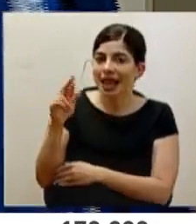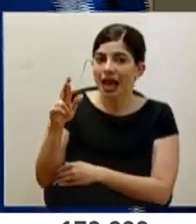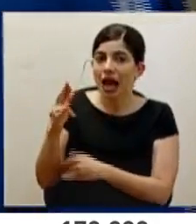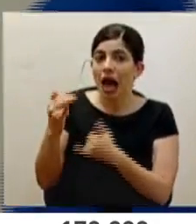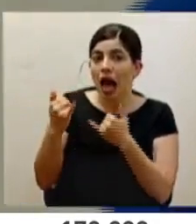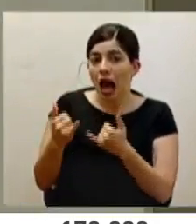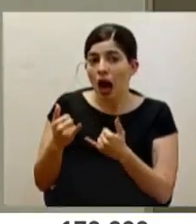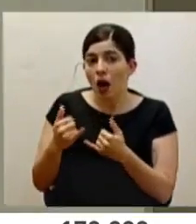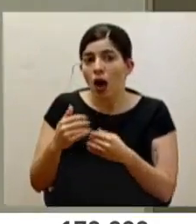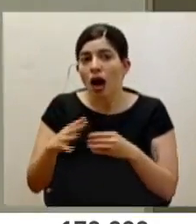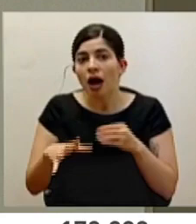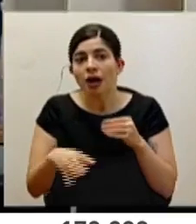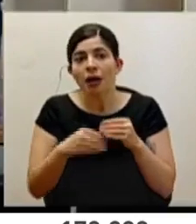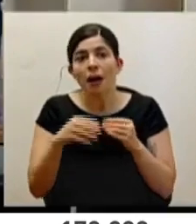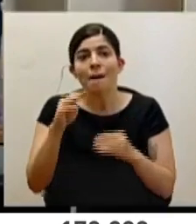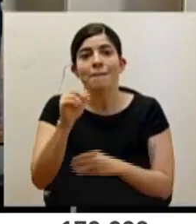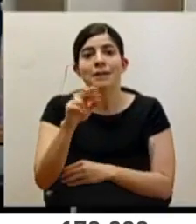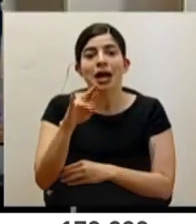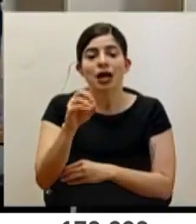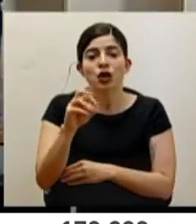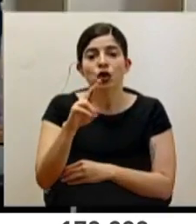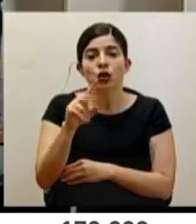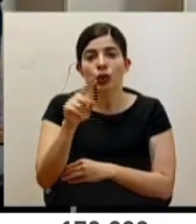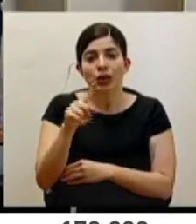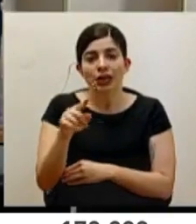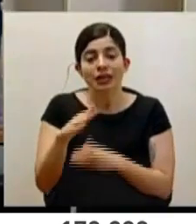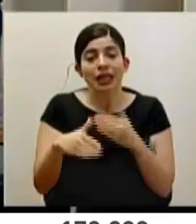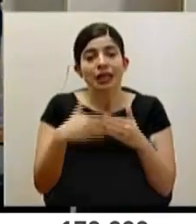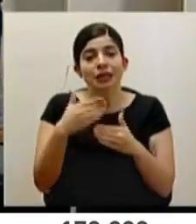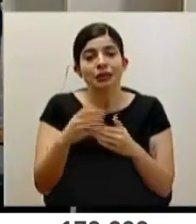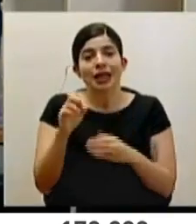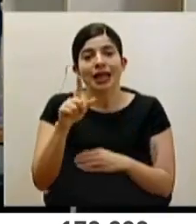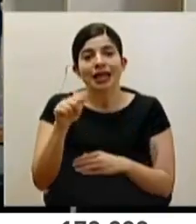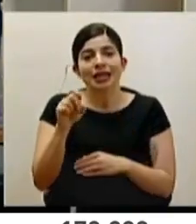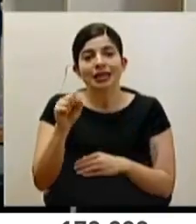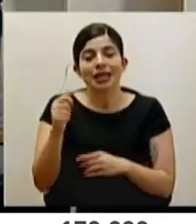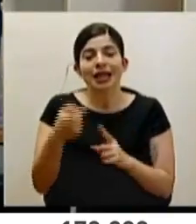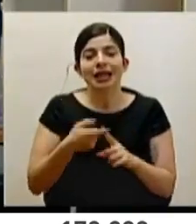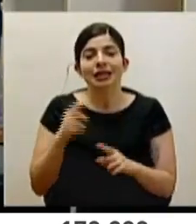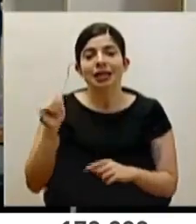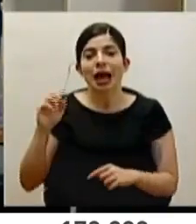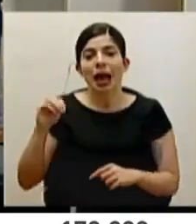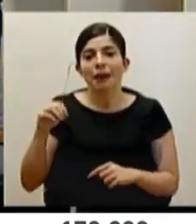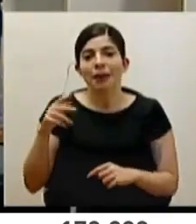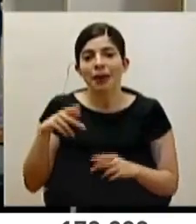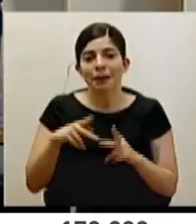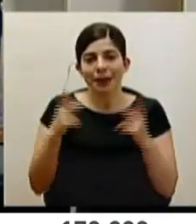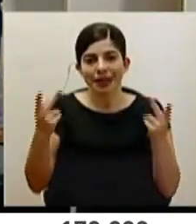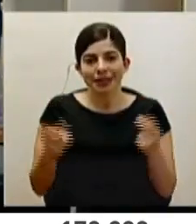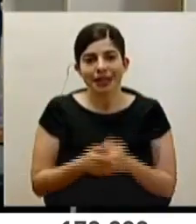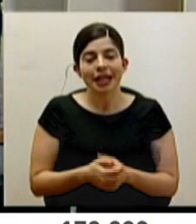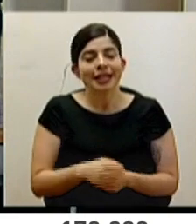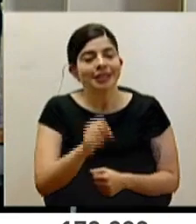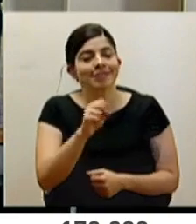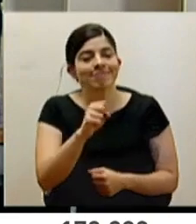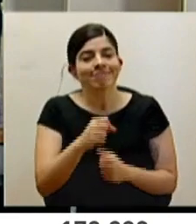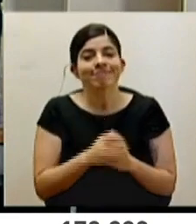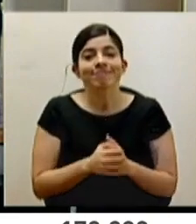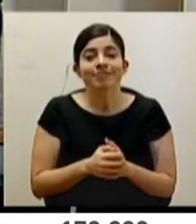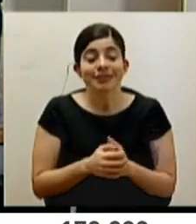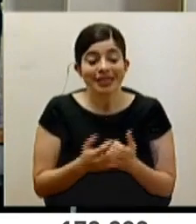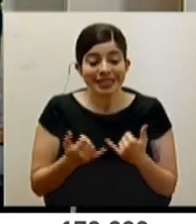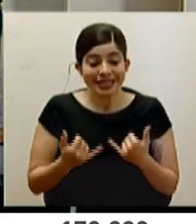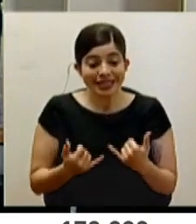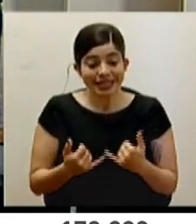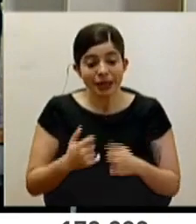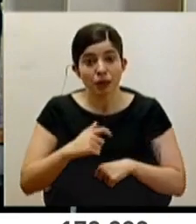Aporta a continuación don Mario Ruiz y continuamos con Melissa del medio AM Prensa. Sí, este, por